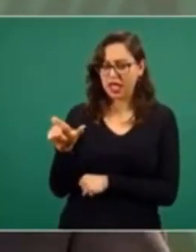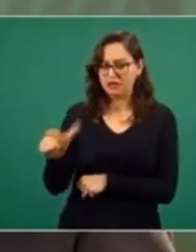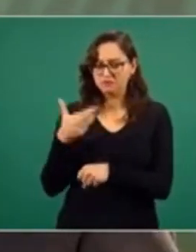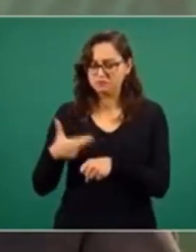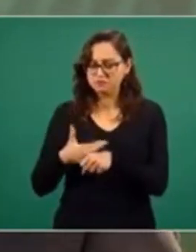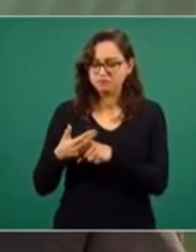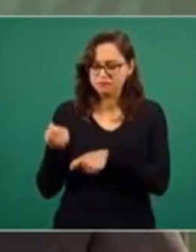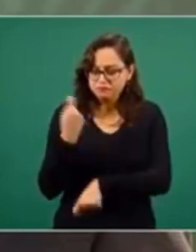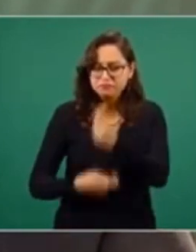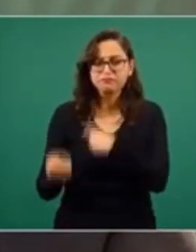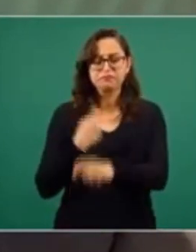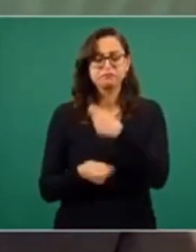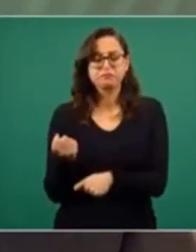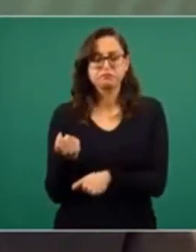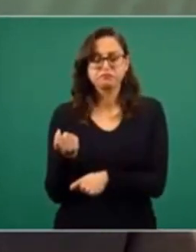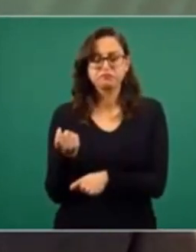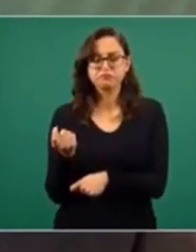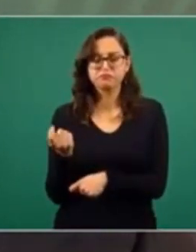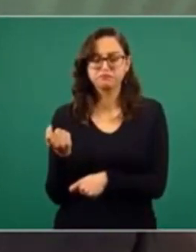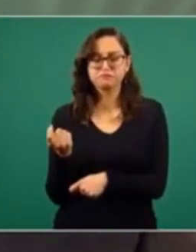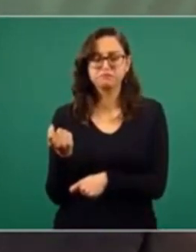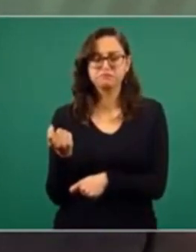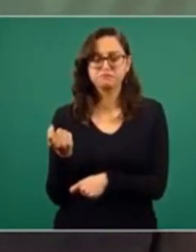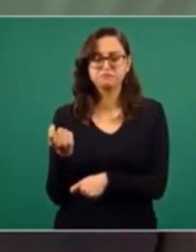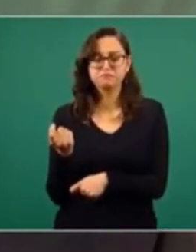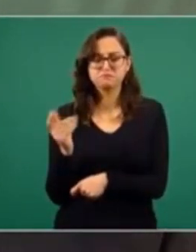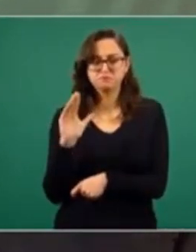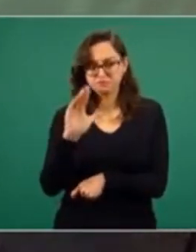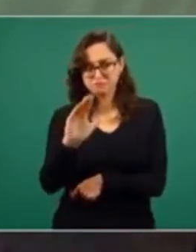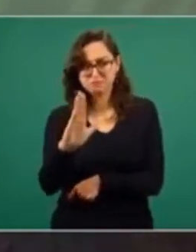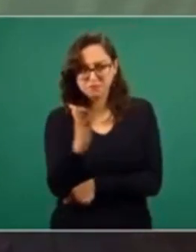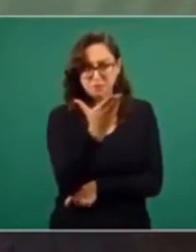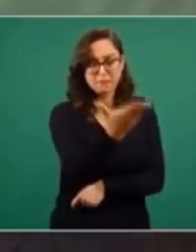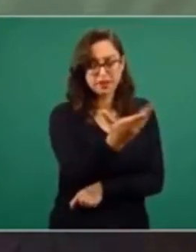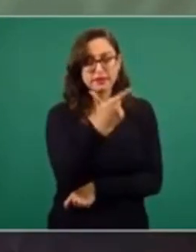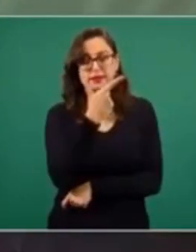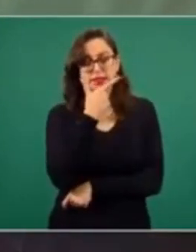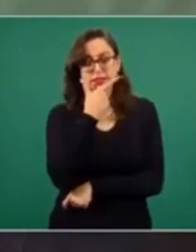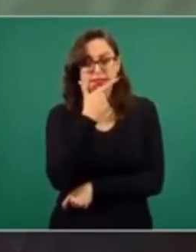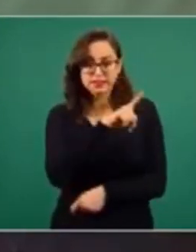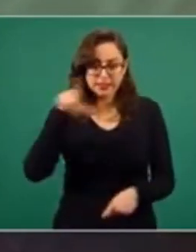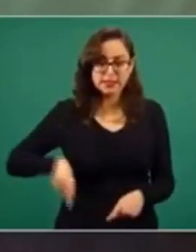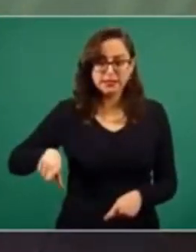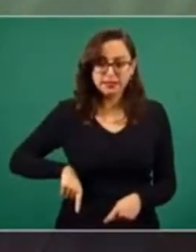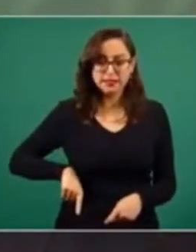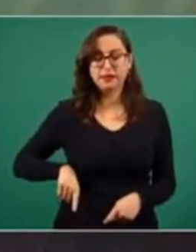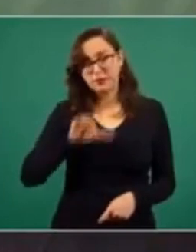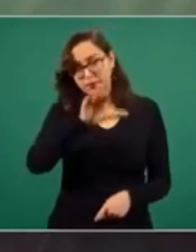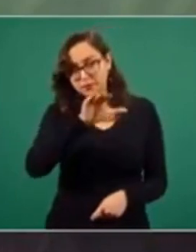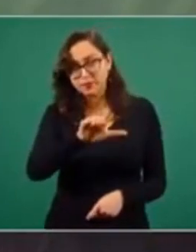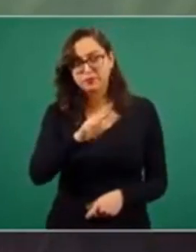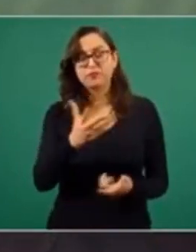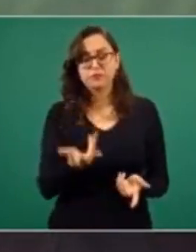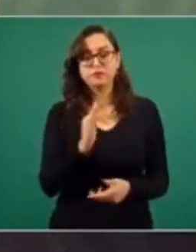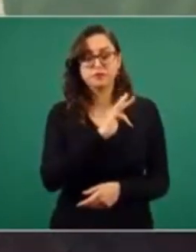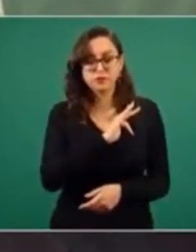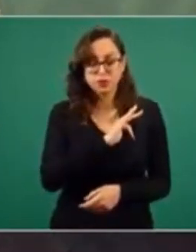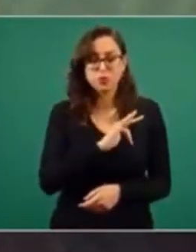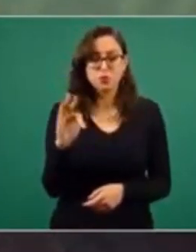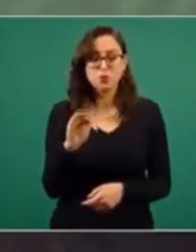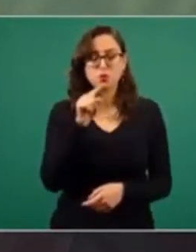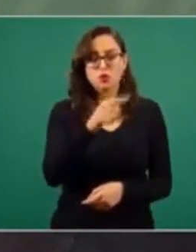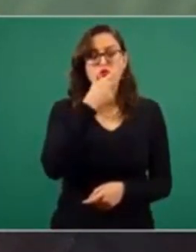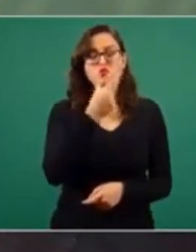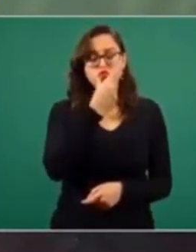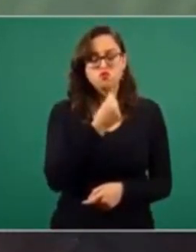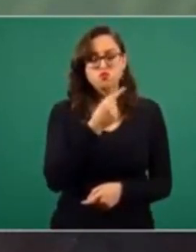correspondientes para que se solicite al gobierno del Reino Unido la posibilidad de que el